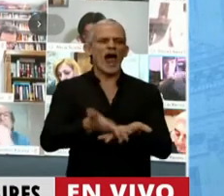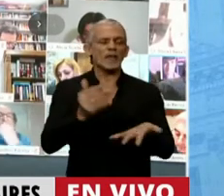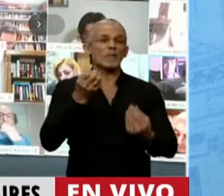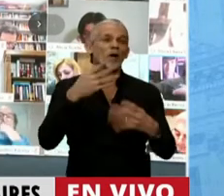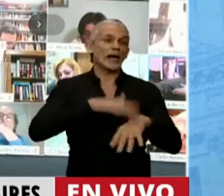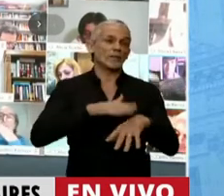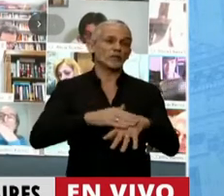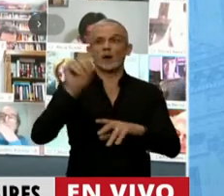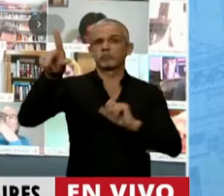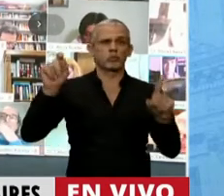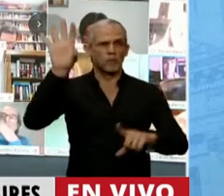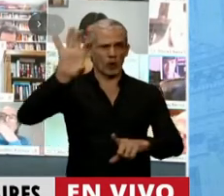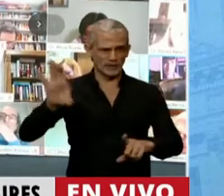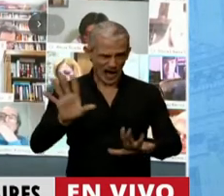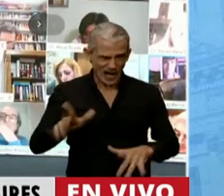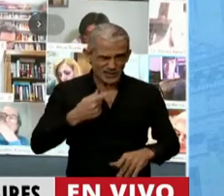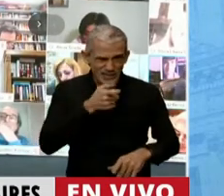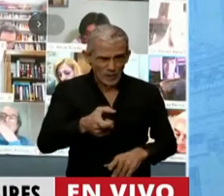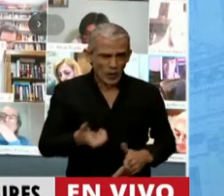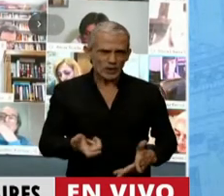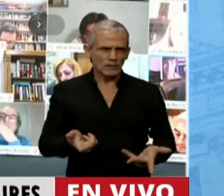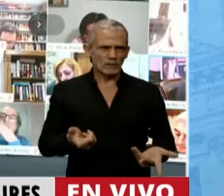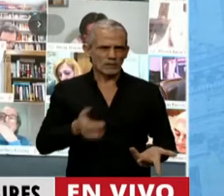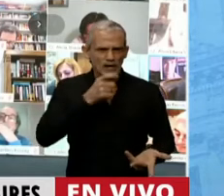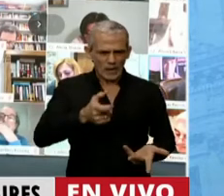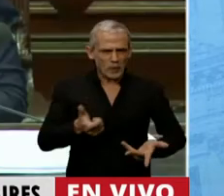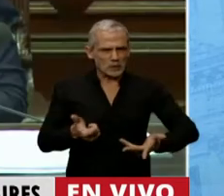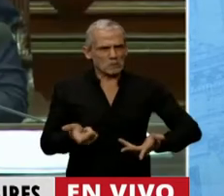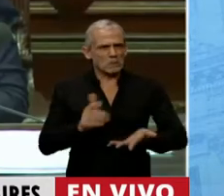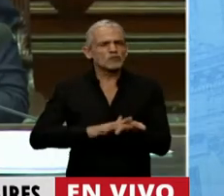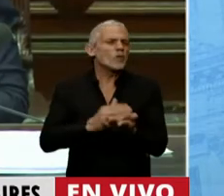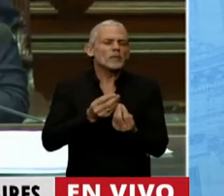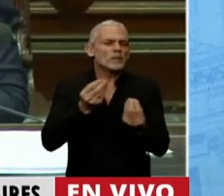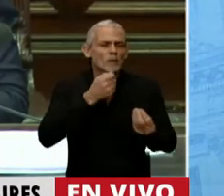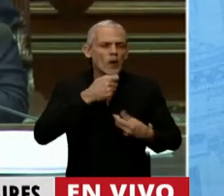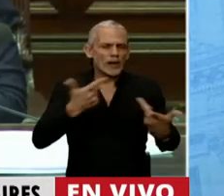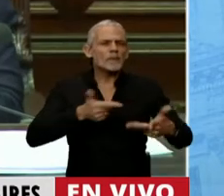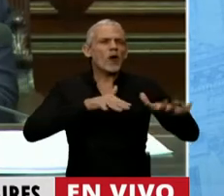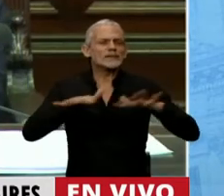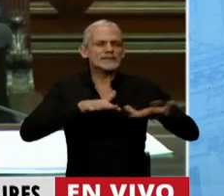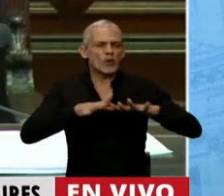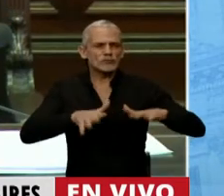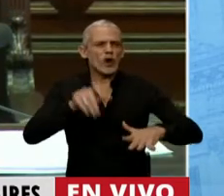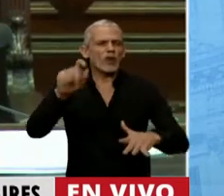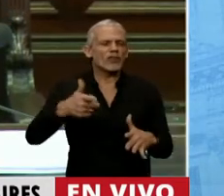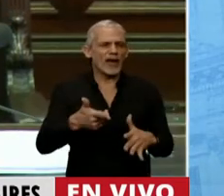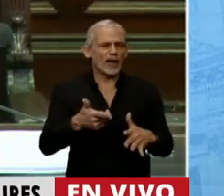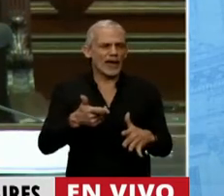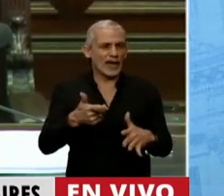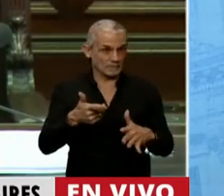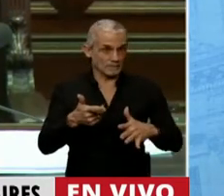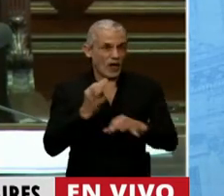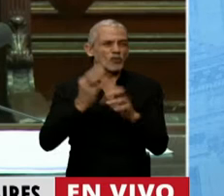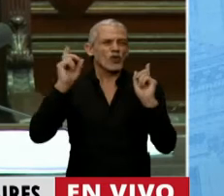responsabilidad de las provincias. Hay una respuesta de ese tipo, por ejemplo, en relación a la situación de los